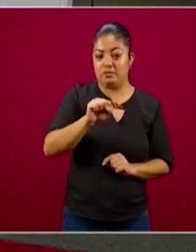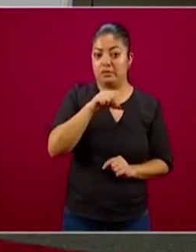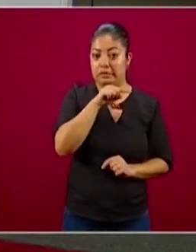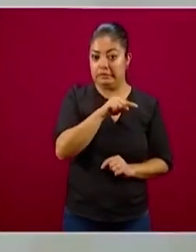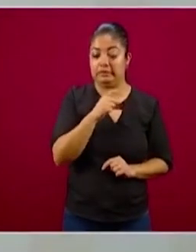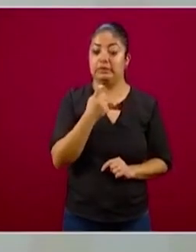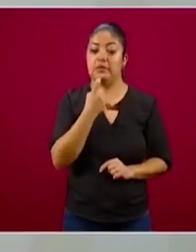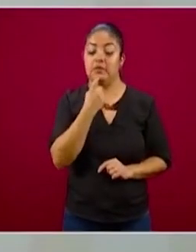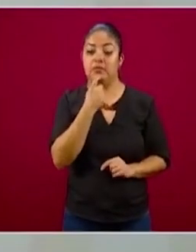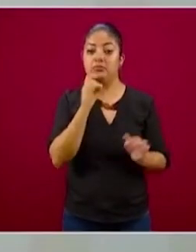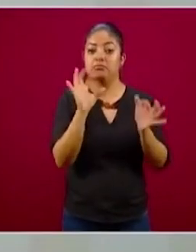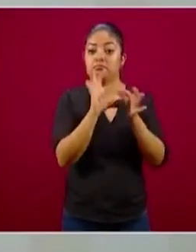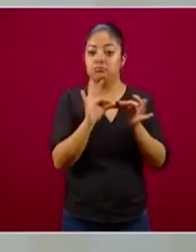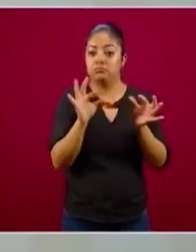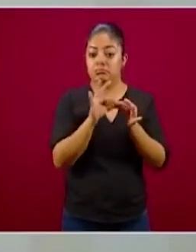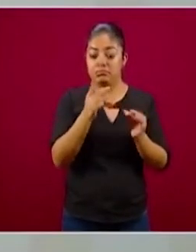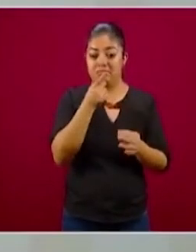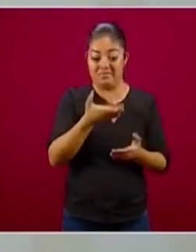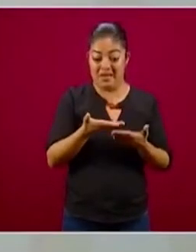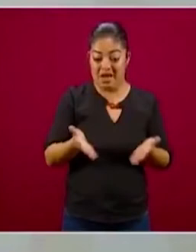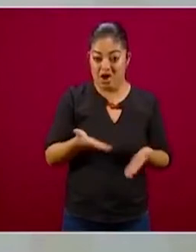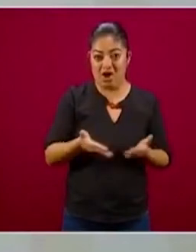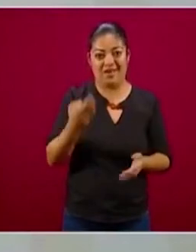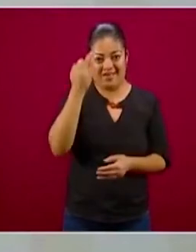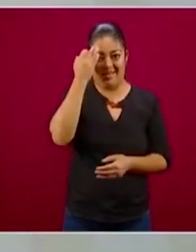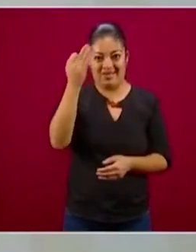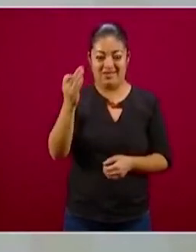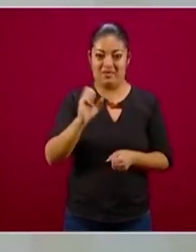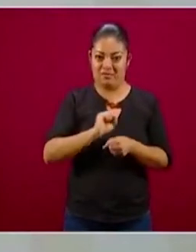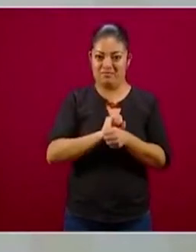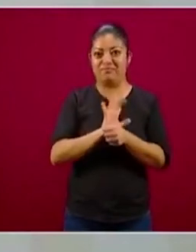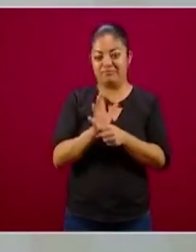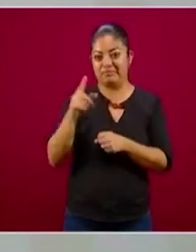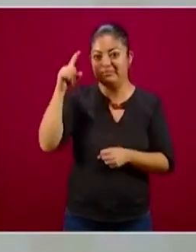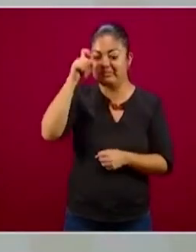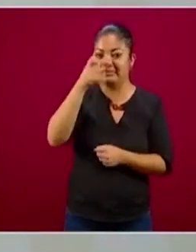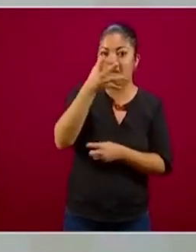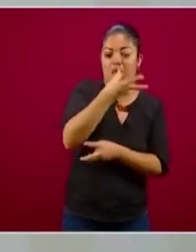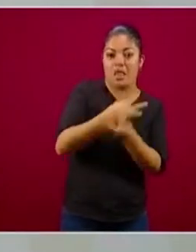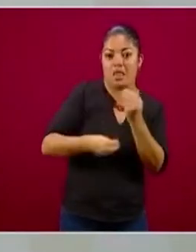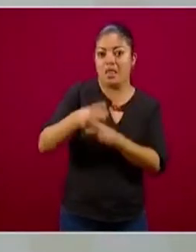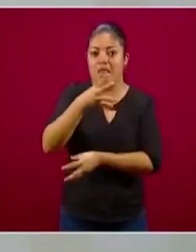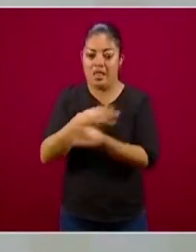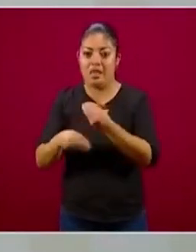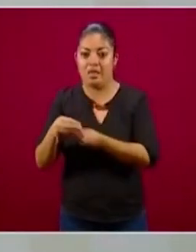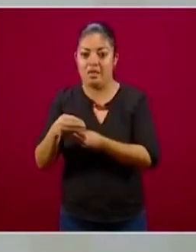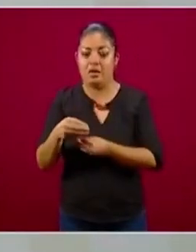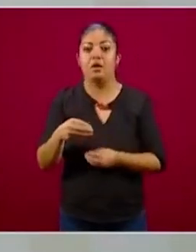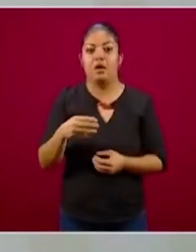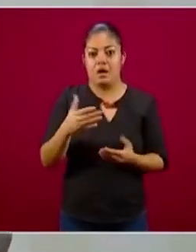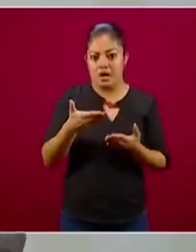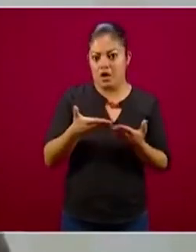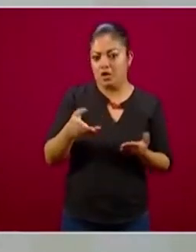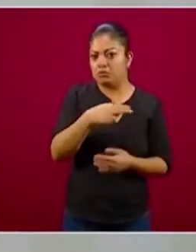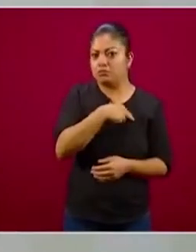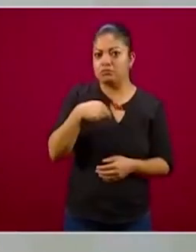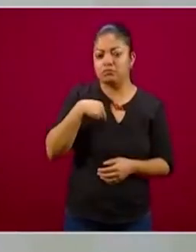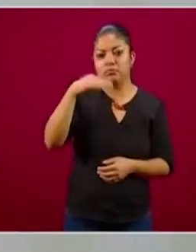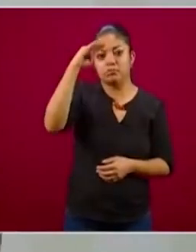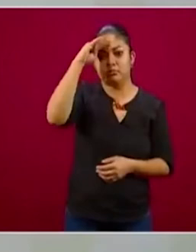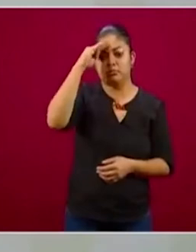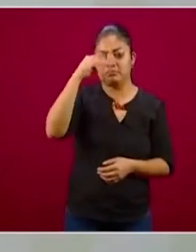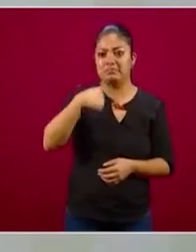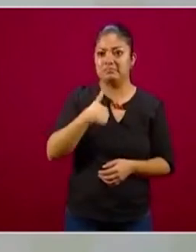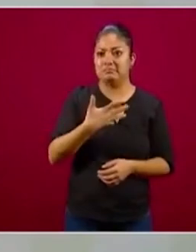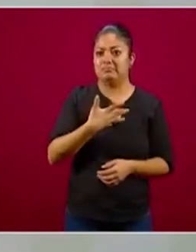refería a que incluso en estos momentos de dificultad económica pensemos que los recursos que